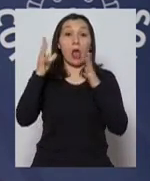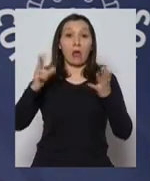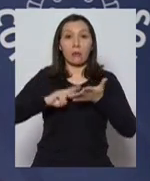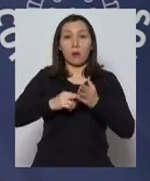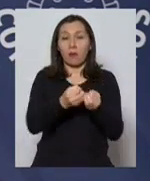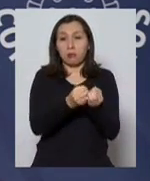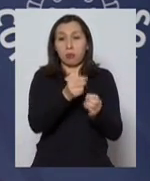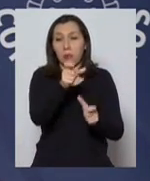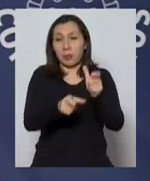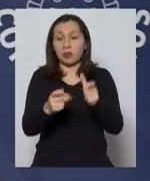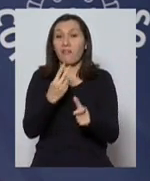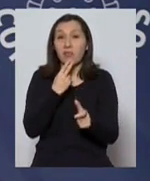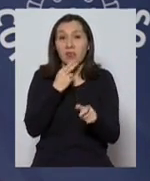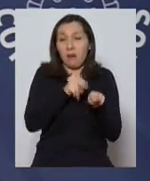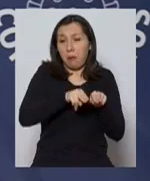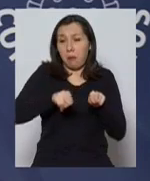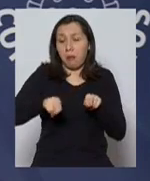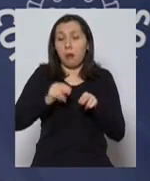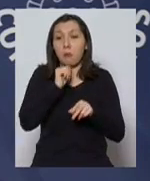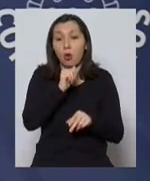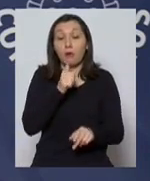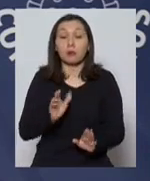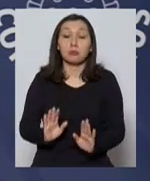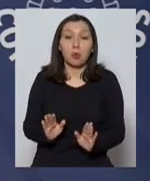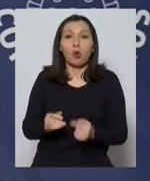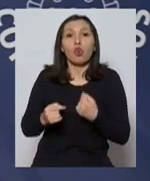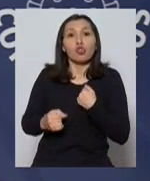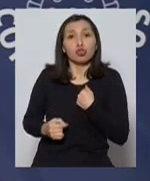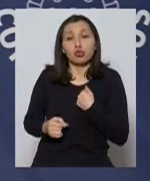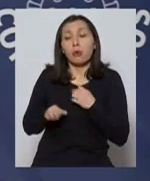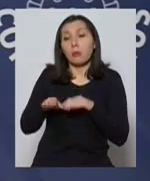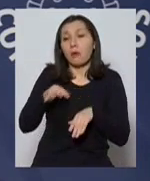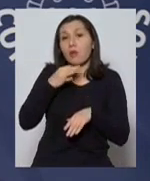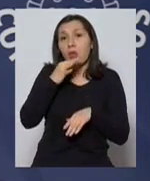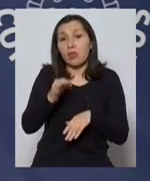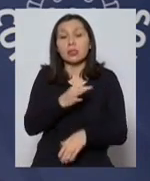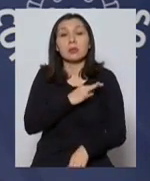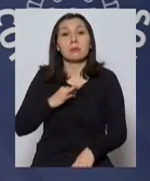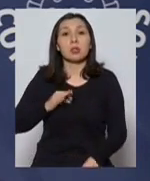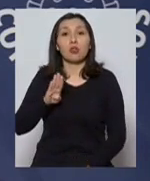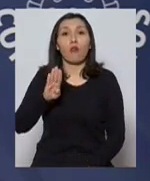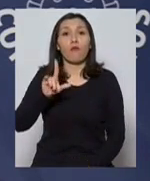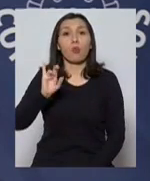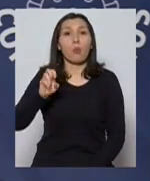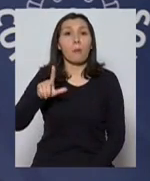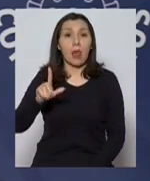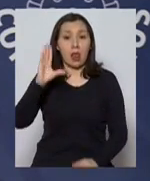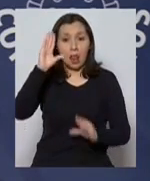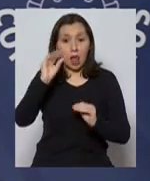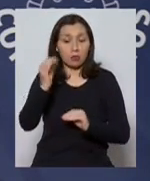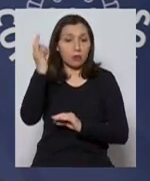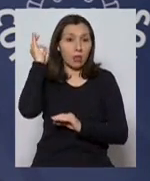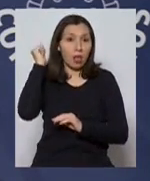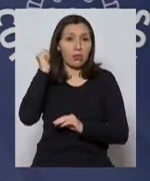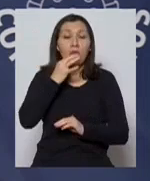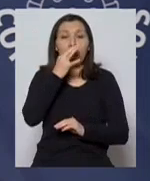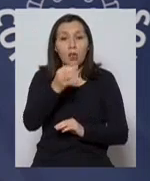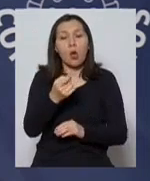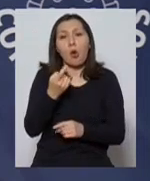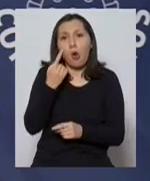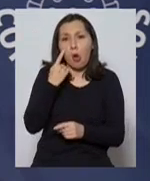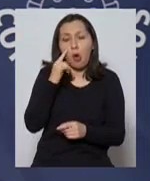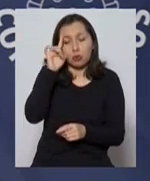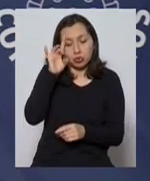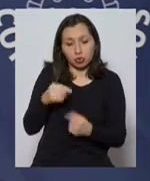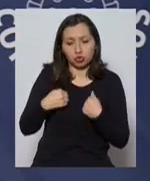hacinamiento y también de la pobreza. Yo me quedo más bien con lo que señaló el Ministro Blumen en la noche, en el sentido del conocimiento